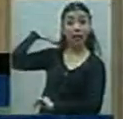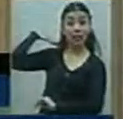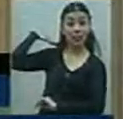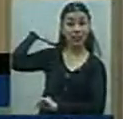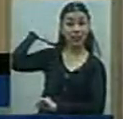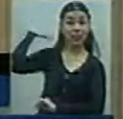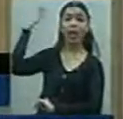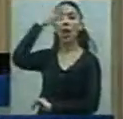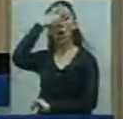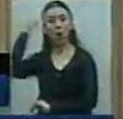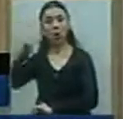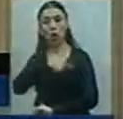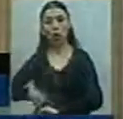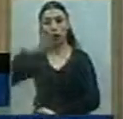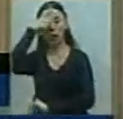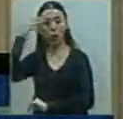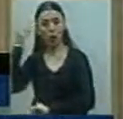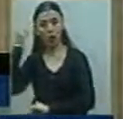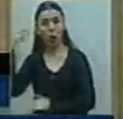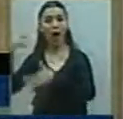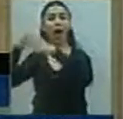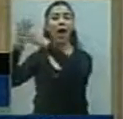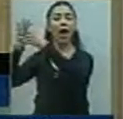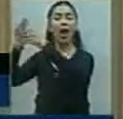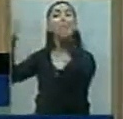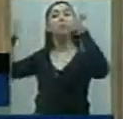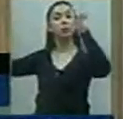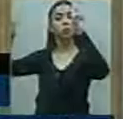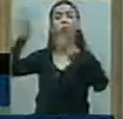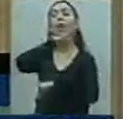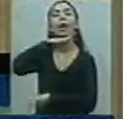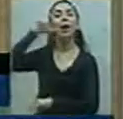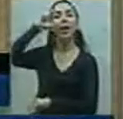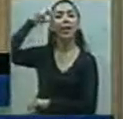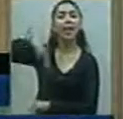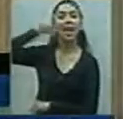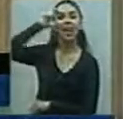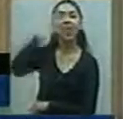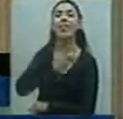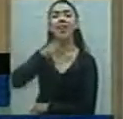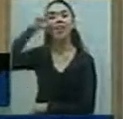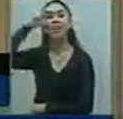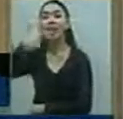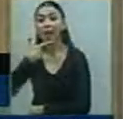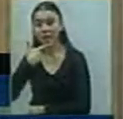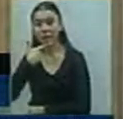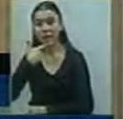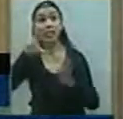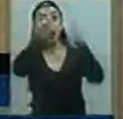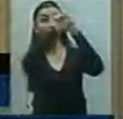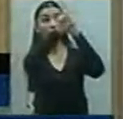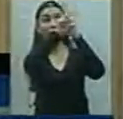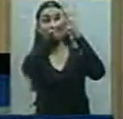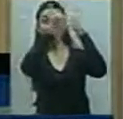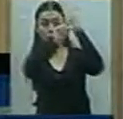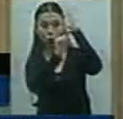O sea que no pueden decir que desconocían el artículo 15, no pueden decir que desconocían el estatuto porque hemos trabajado